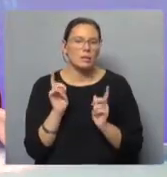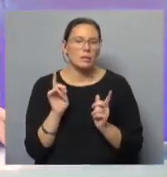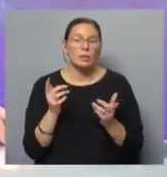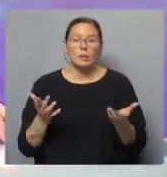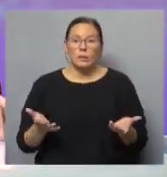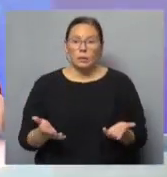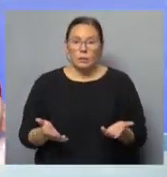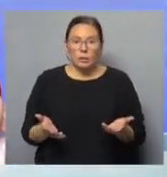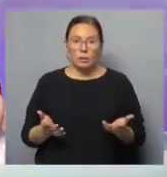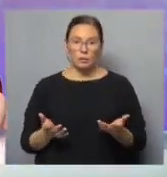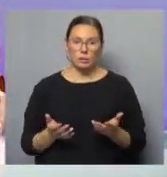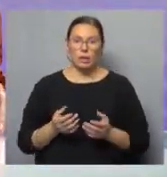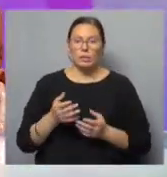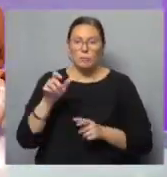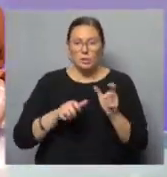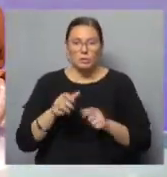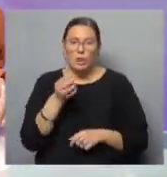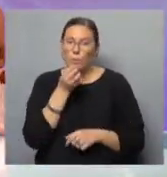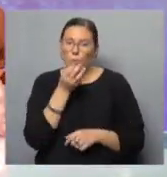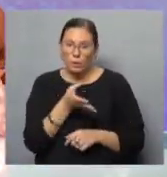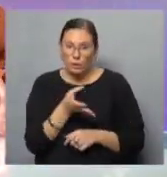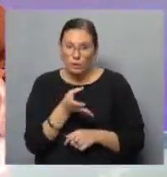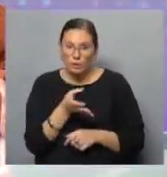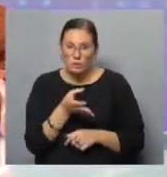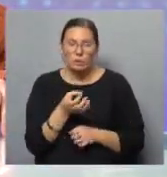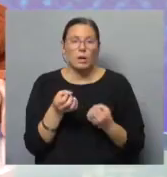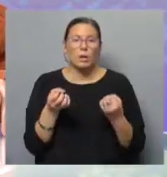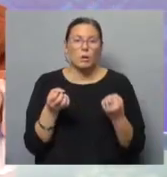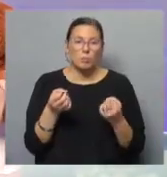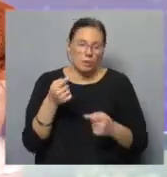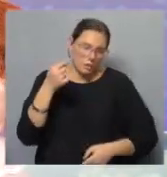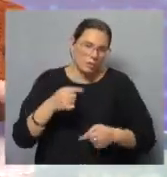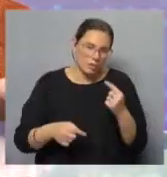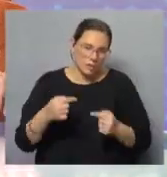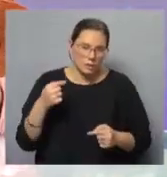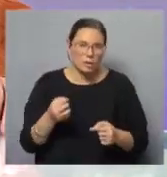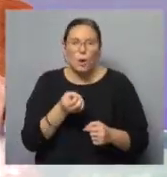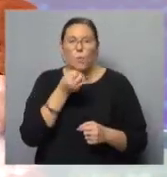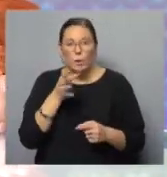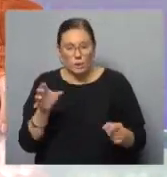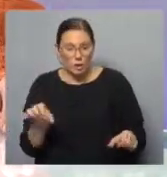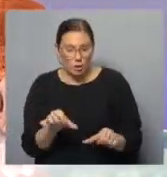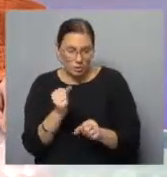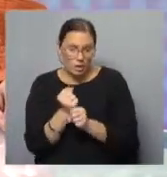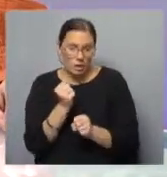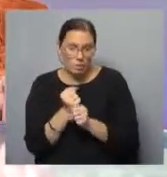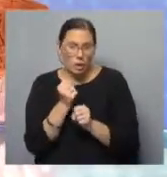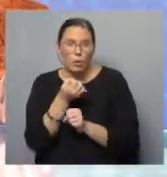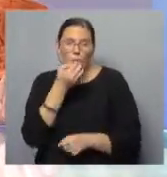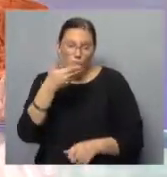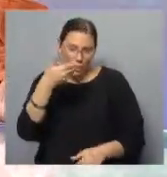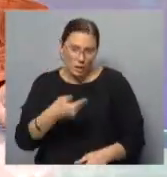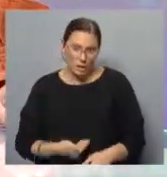Bueno, nosotros hablando de gente buena, de gente buena en los aspectos, porque es en varios aspectos. Buena en lo que hace, buena de espíritu,